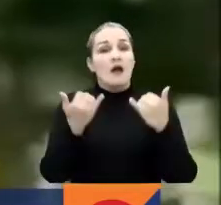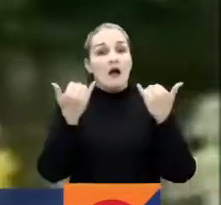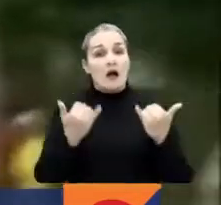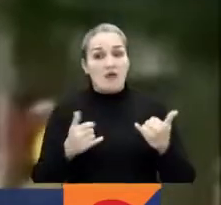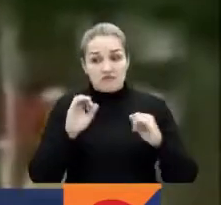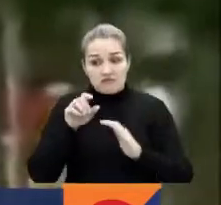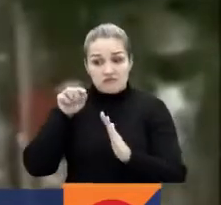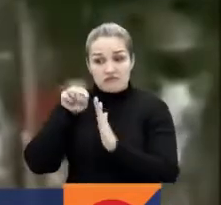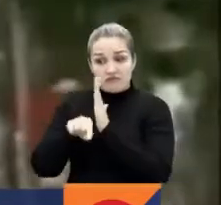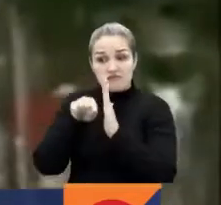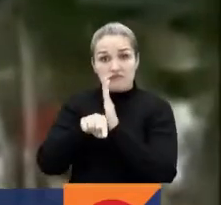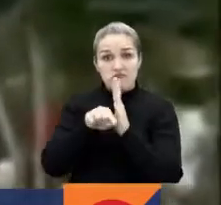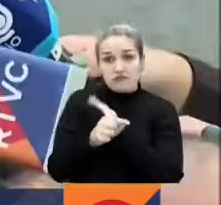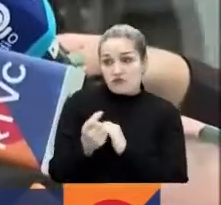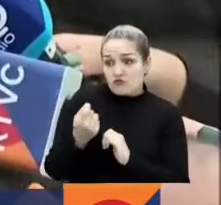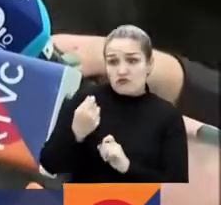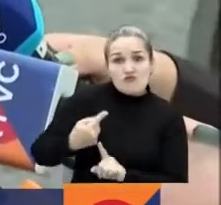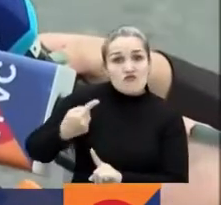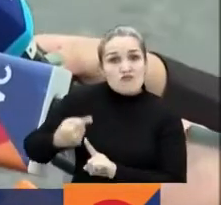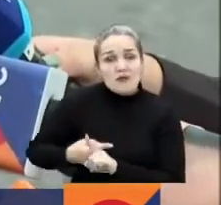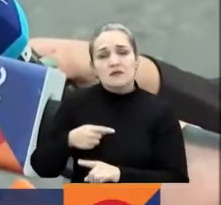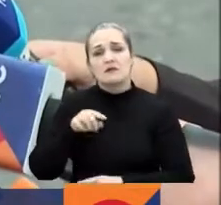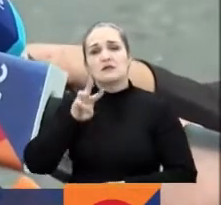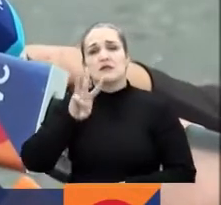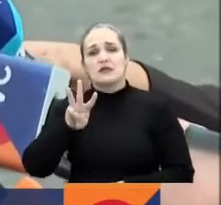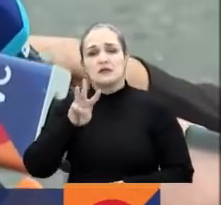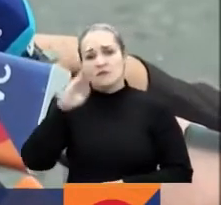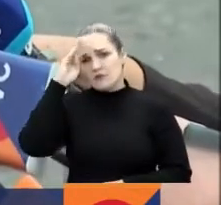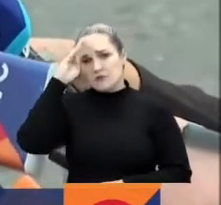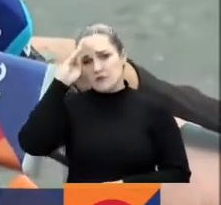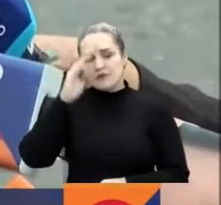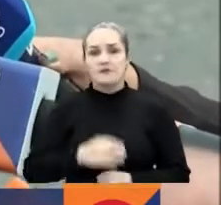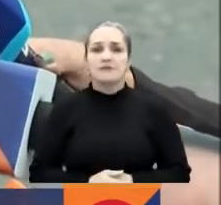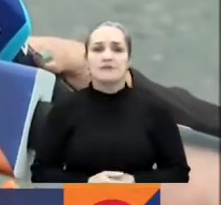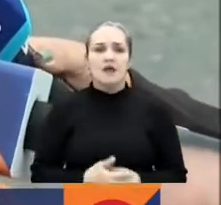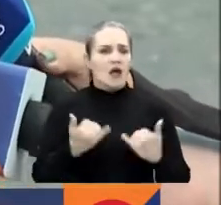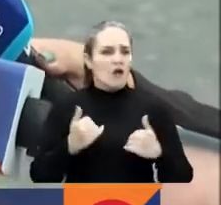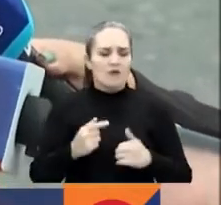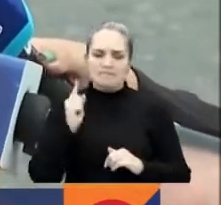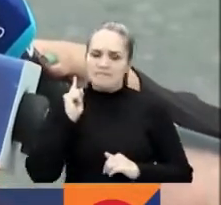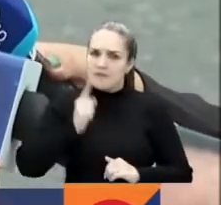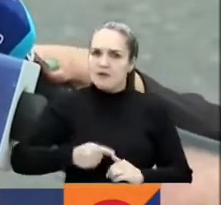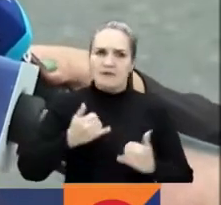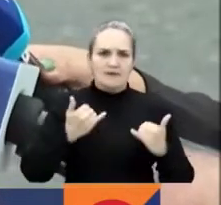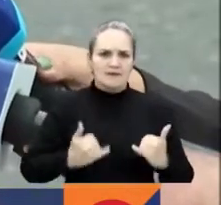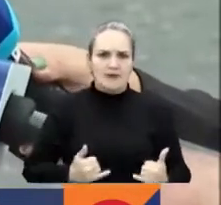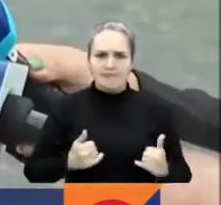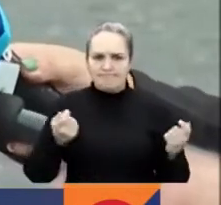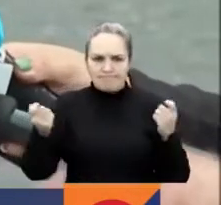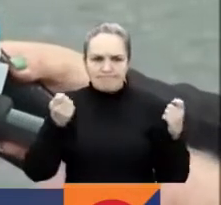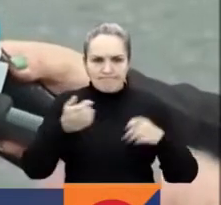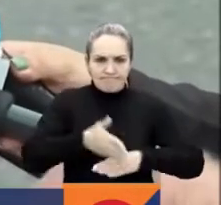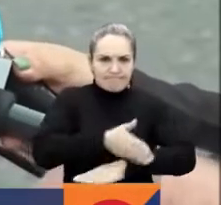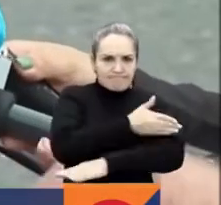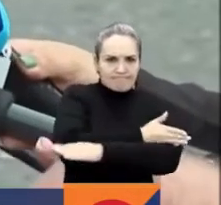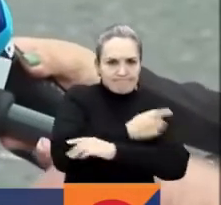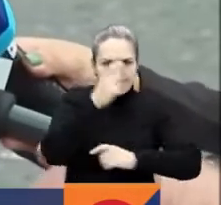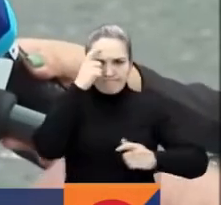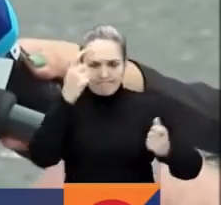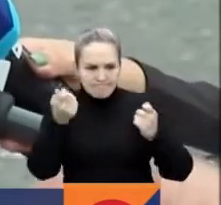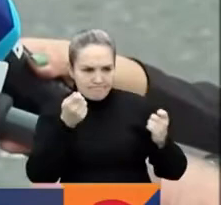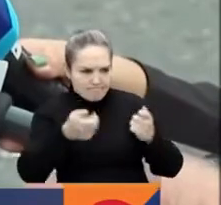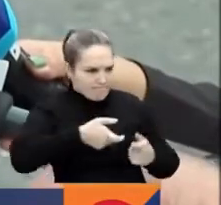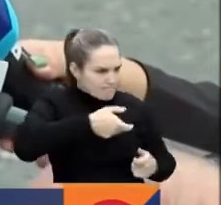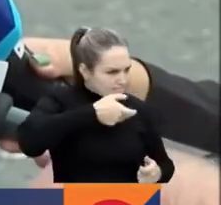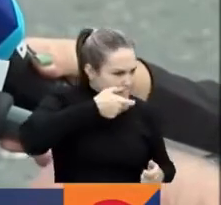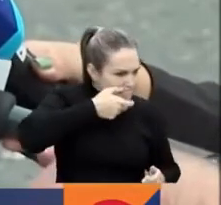uniformados en el último mes. Hemos dado instrucciones para extremar la inteligencia anticipativa y preventiva, mejorar los